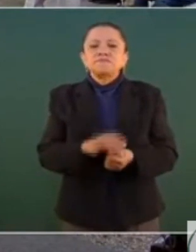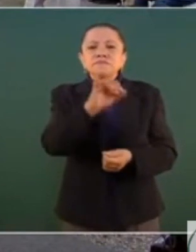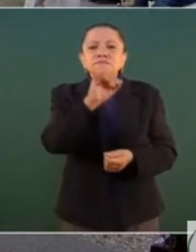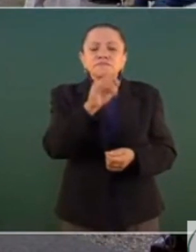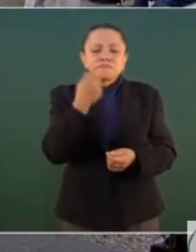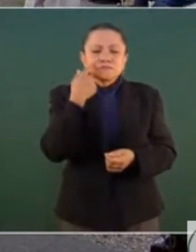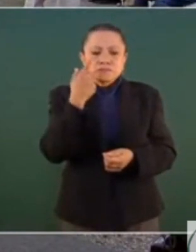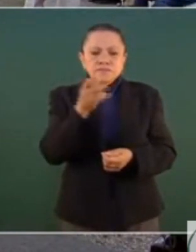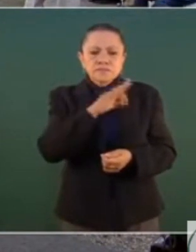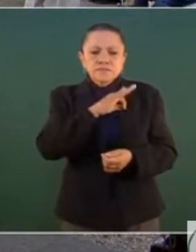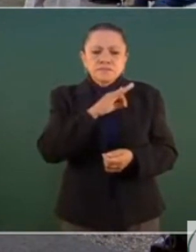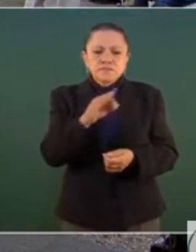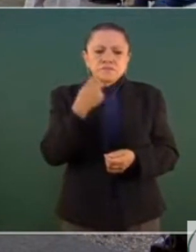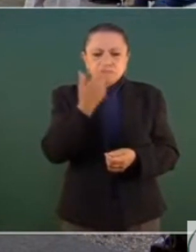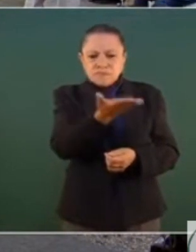Adán.